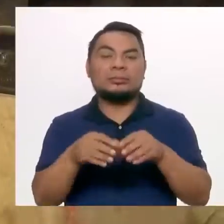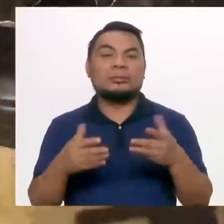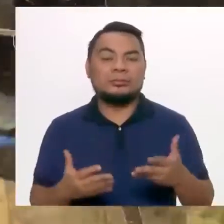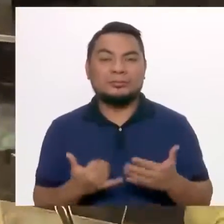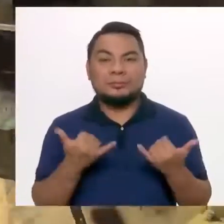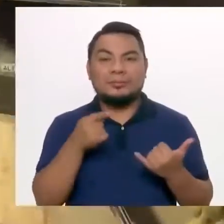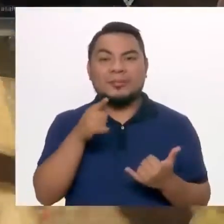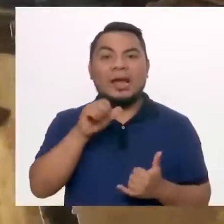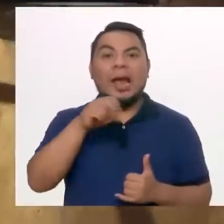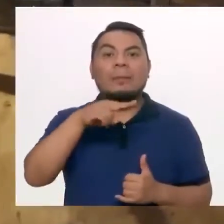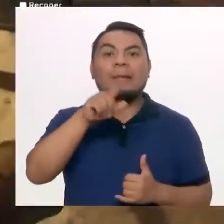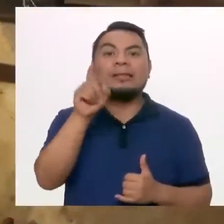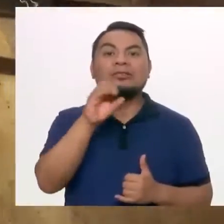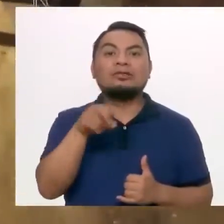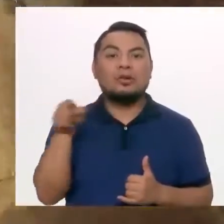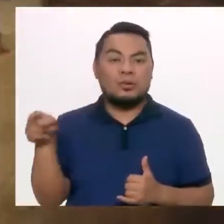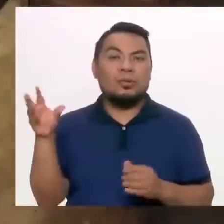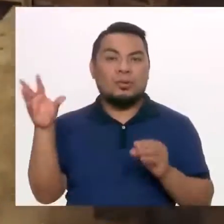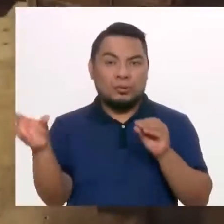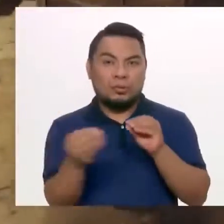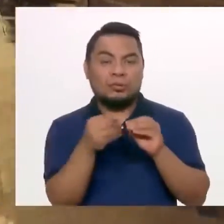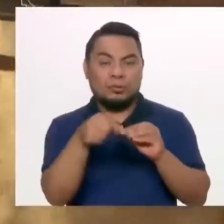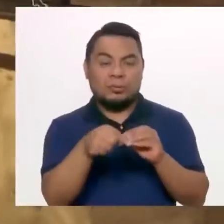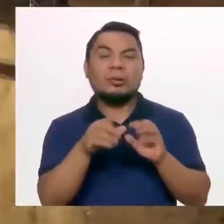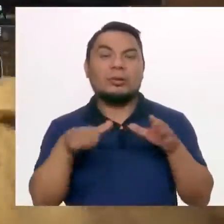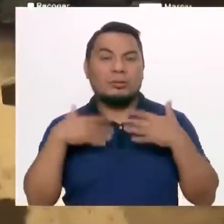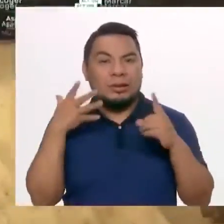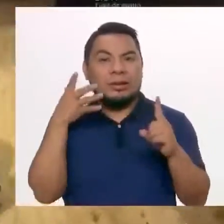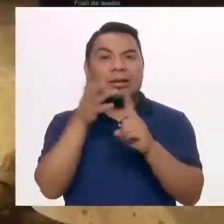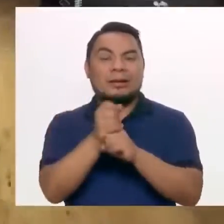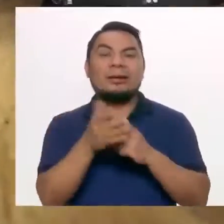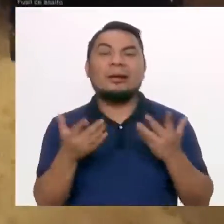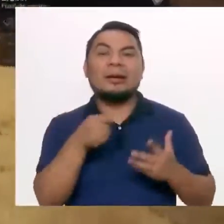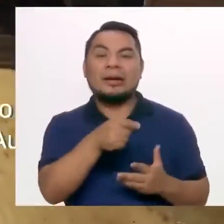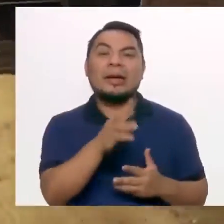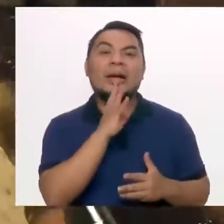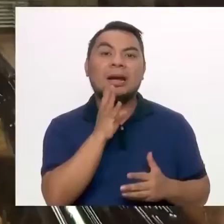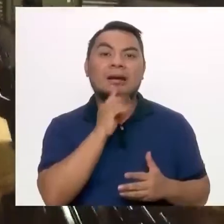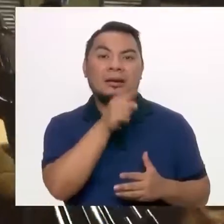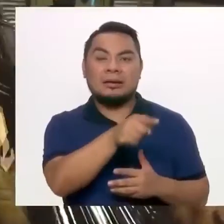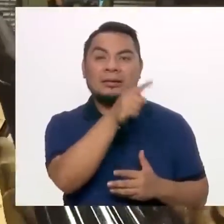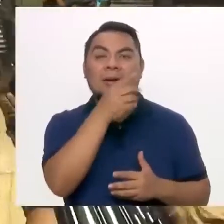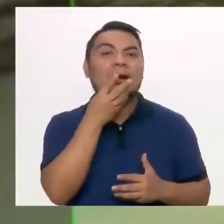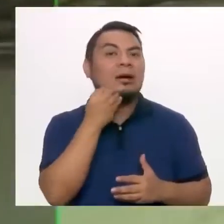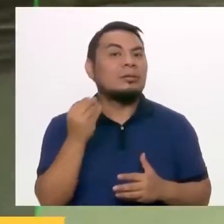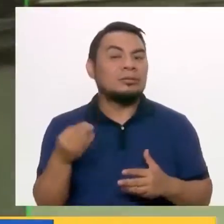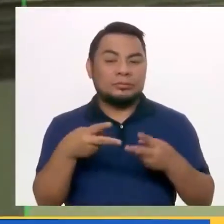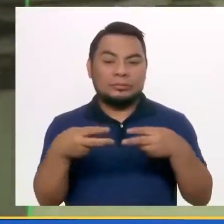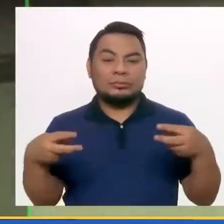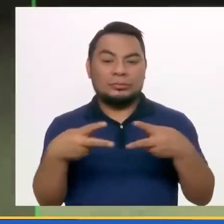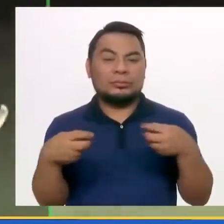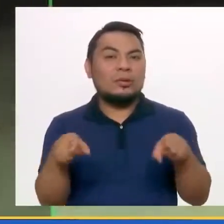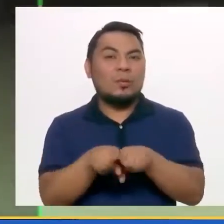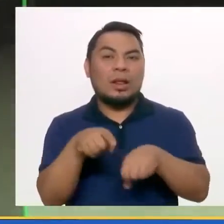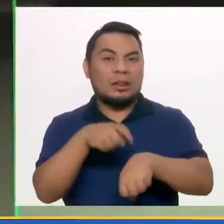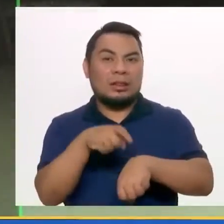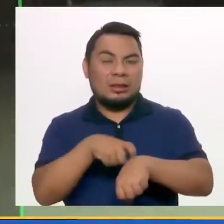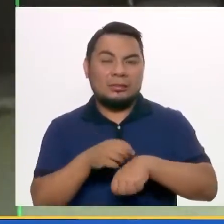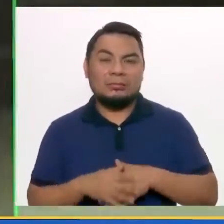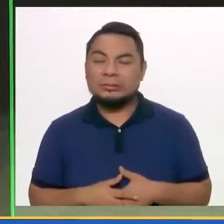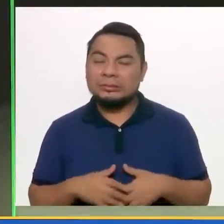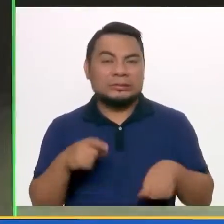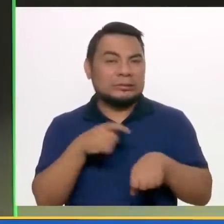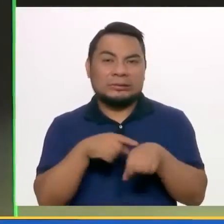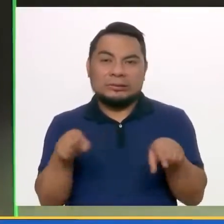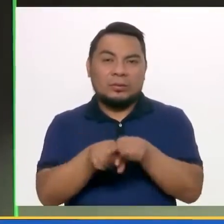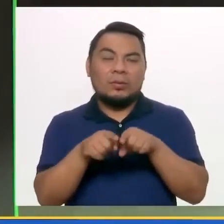actualmente Amazon Web Service, puede lograr finalmente comenzar una traducción casi en tiempo real, o mejor